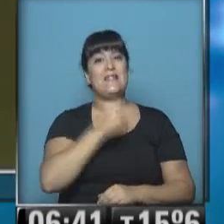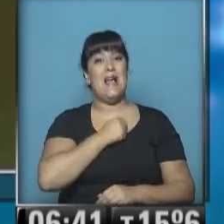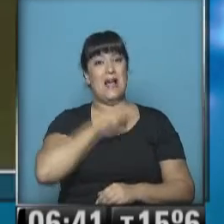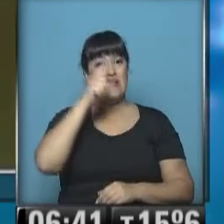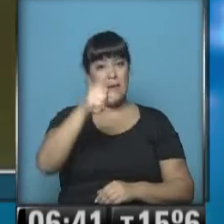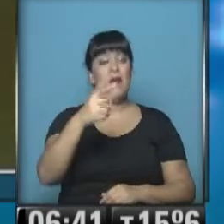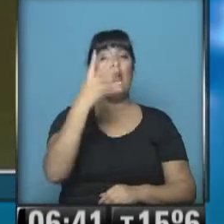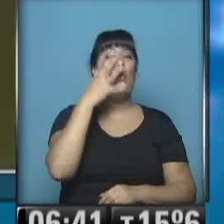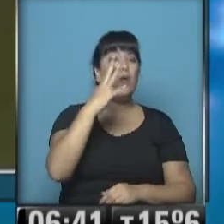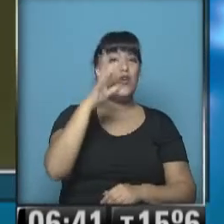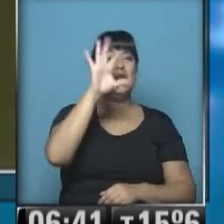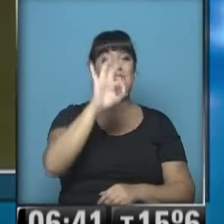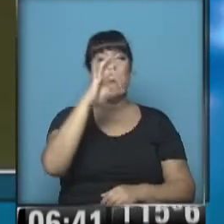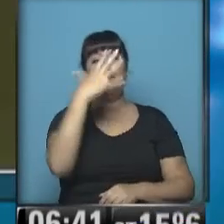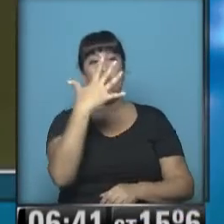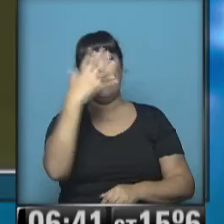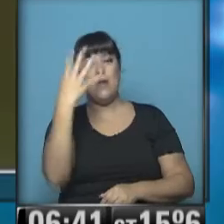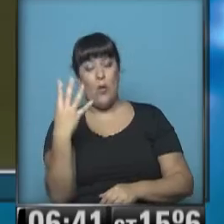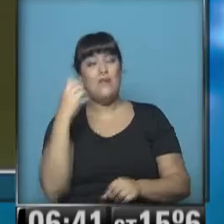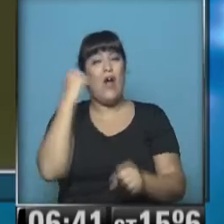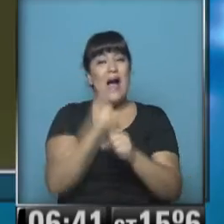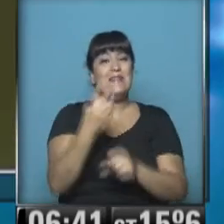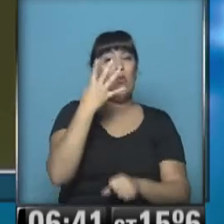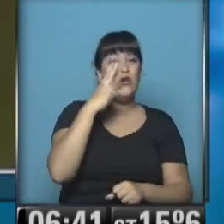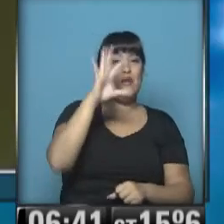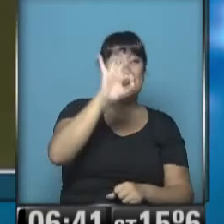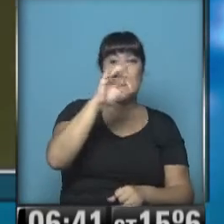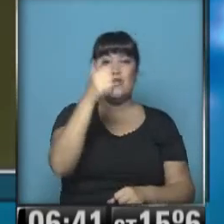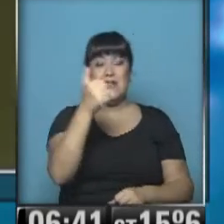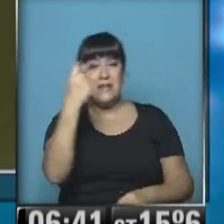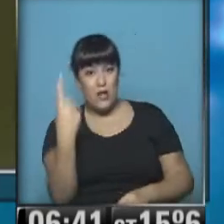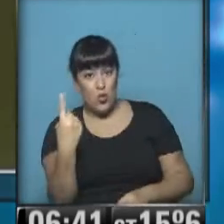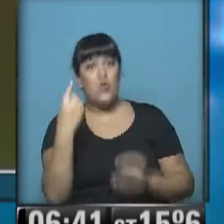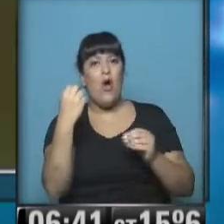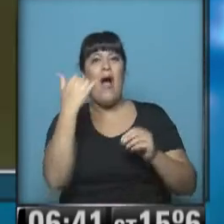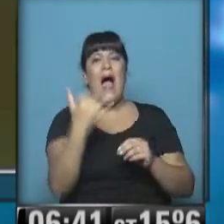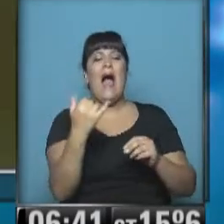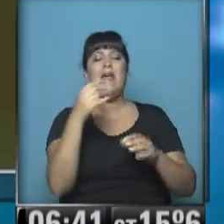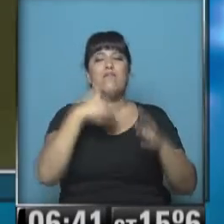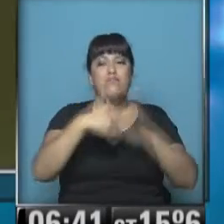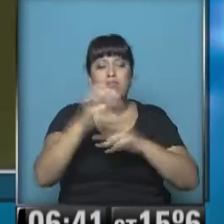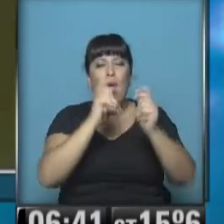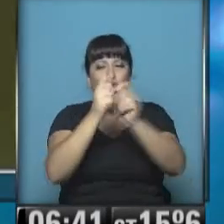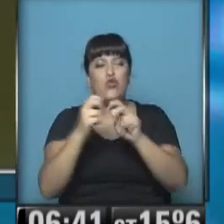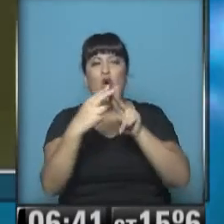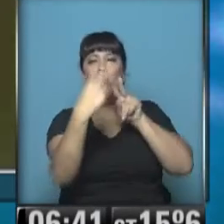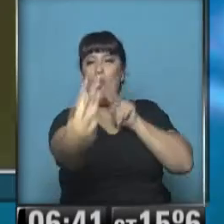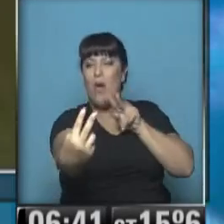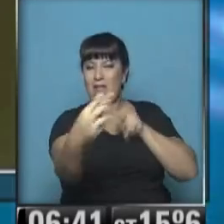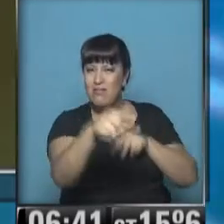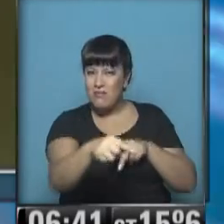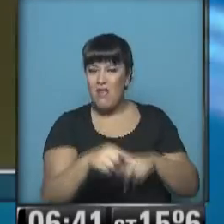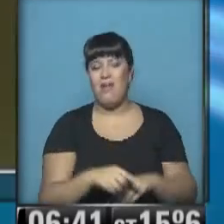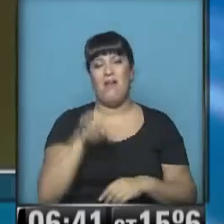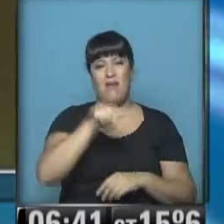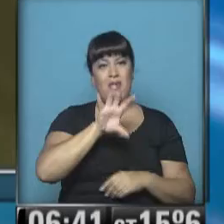4054 y 4061. Construcción del puente a la altura del río Totora y Tambillo. En ese lugar de